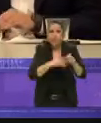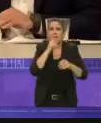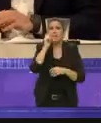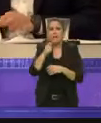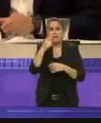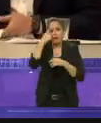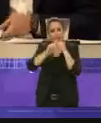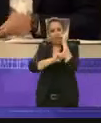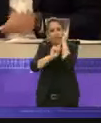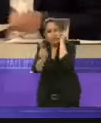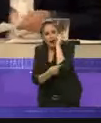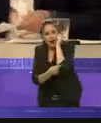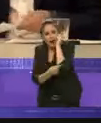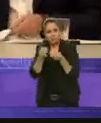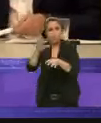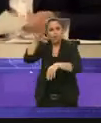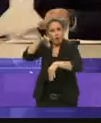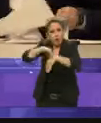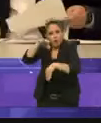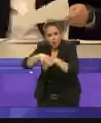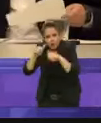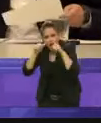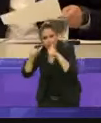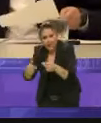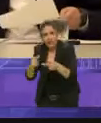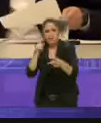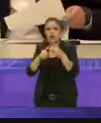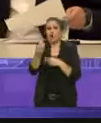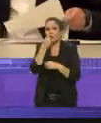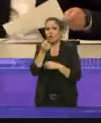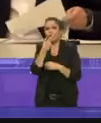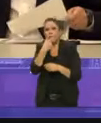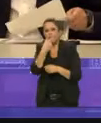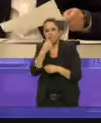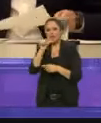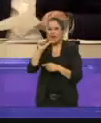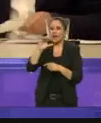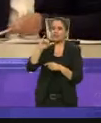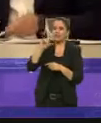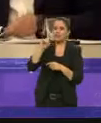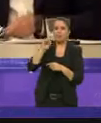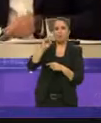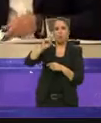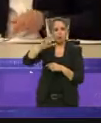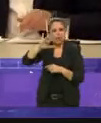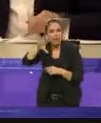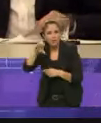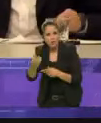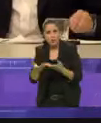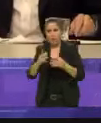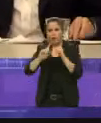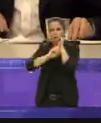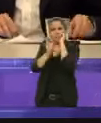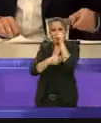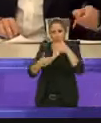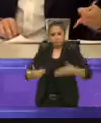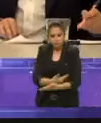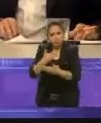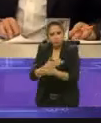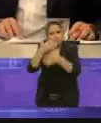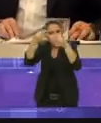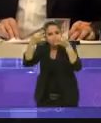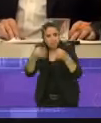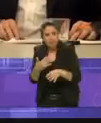prenatales durante el embarazo, nutrición y ácido fólico para todas las madres, partos bien atendidos y sin